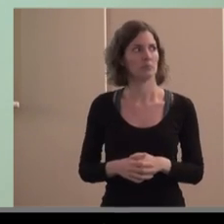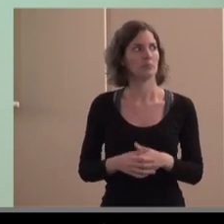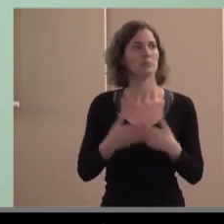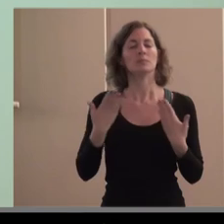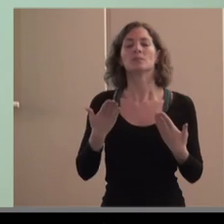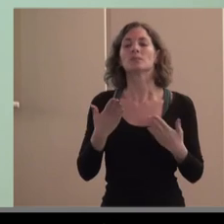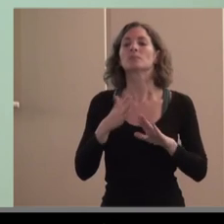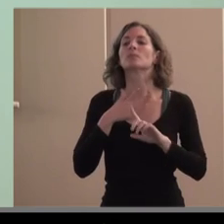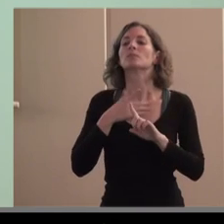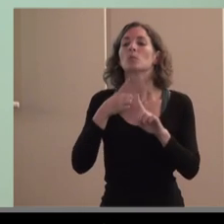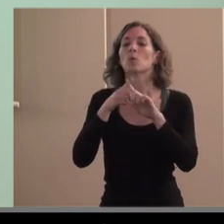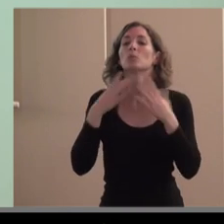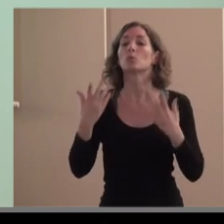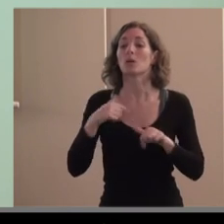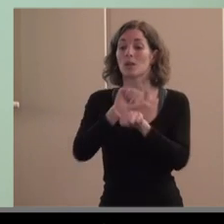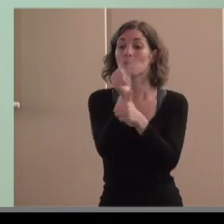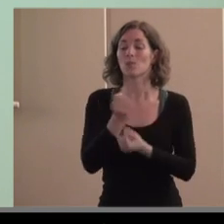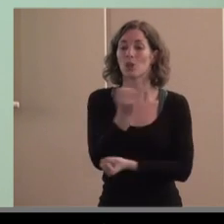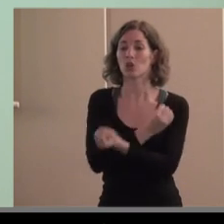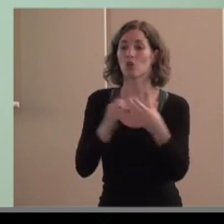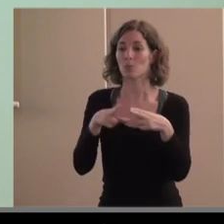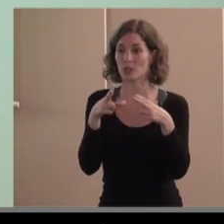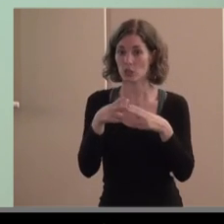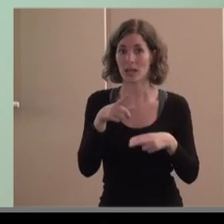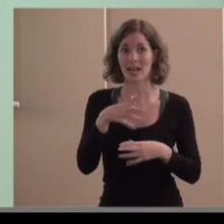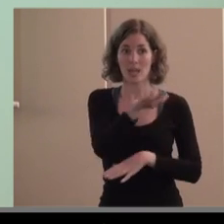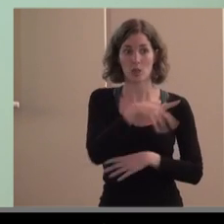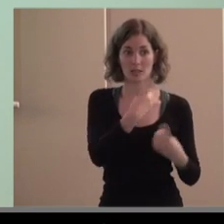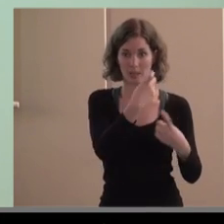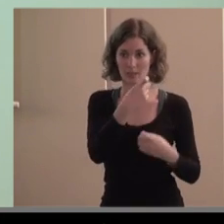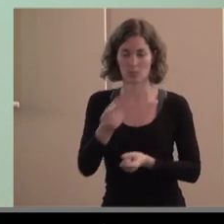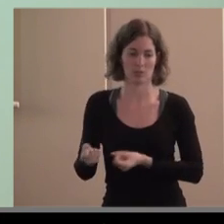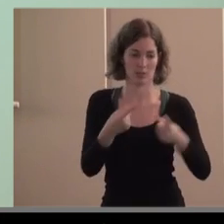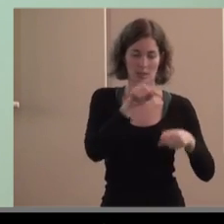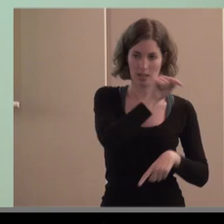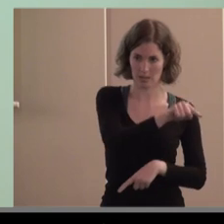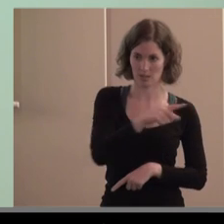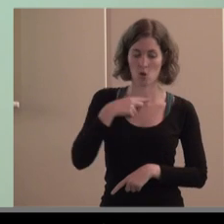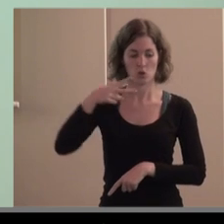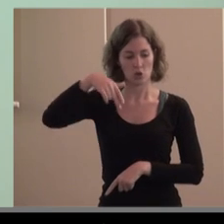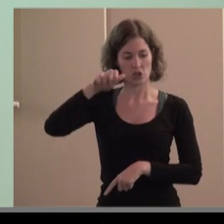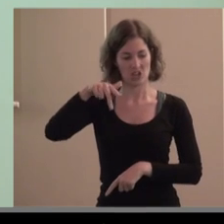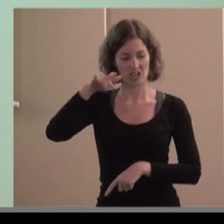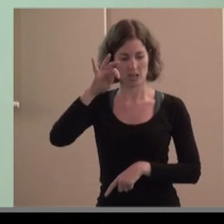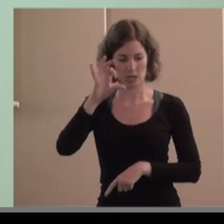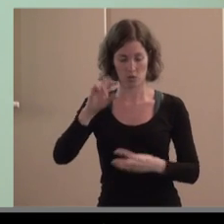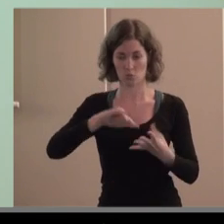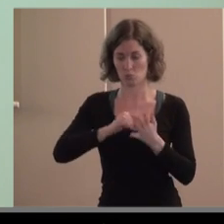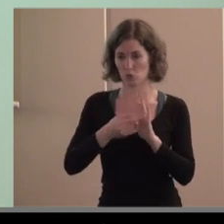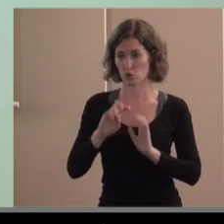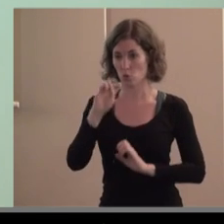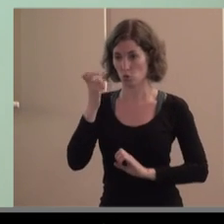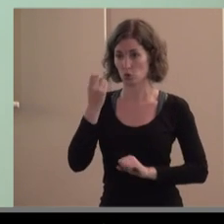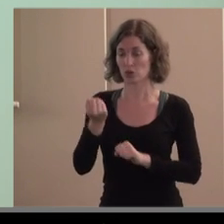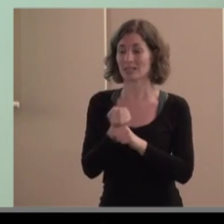el modelo de economía social allá donde efectivamente la falta el otro es Ninos que el grupo ha participado en la construcción de adaptación y trabajo de